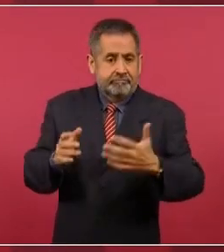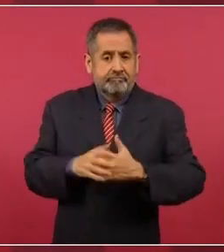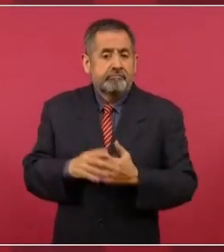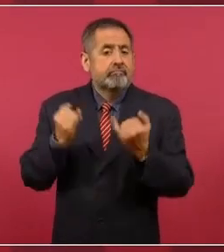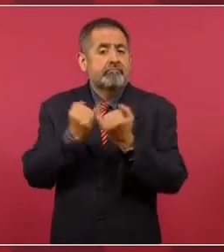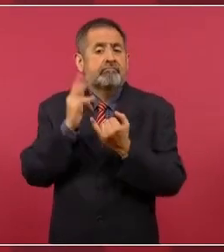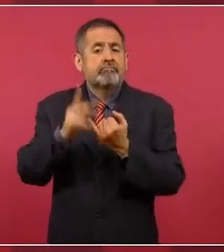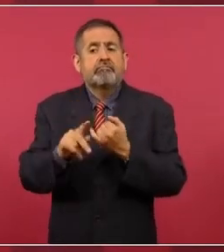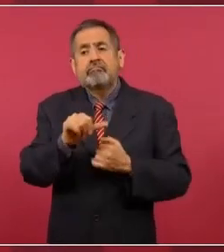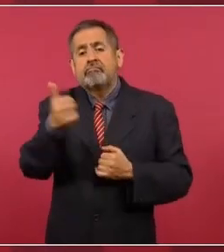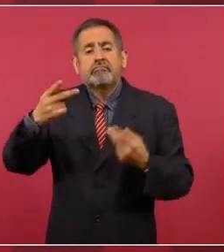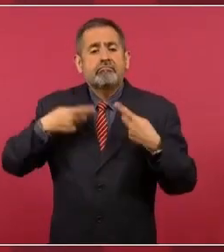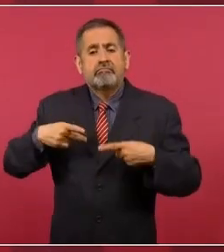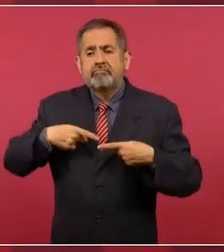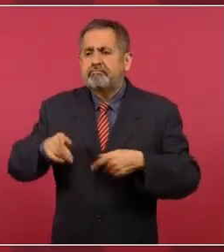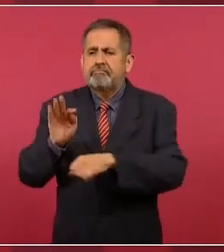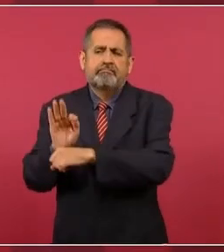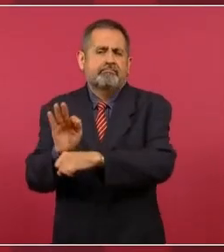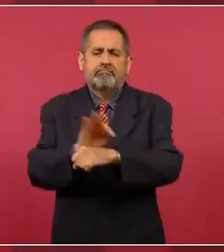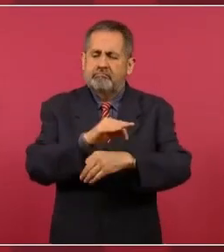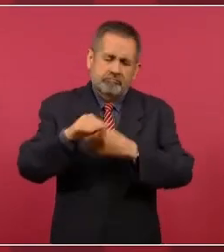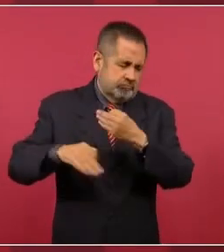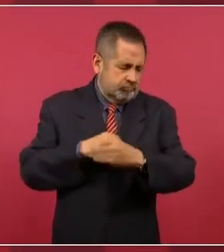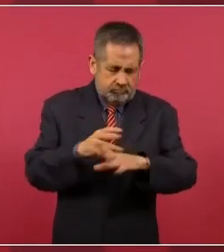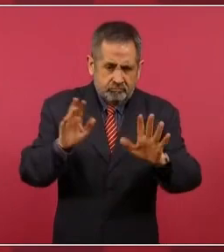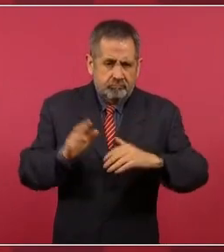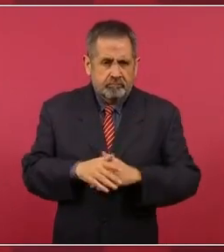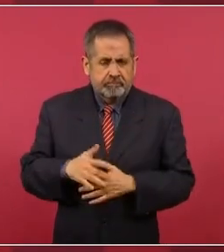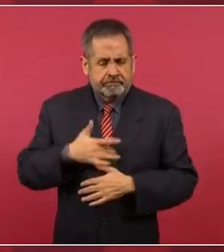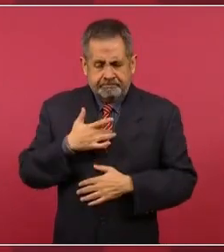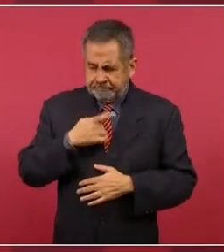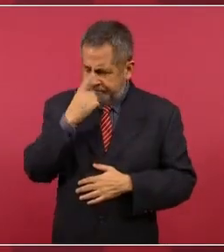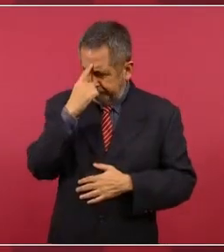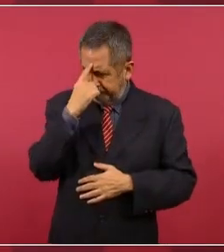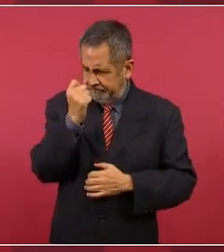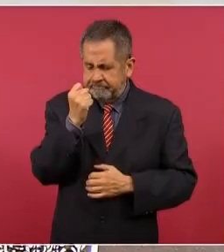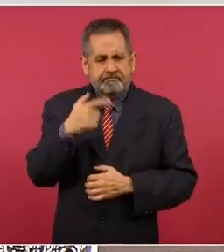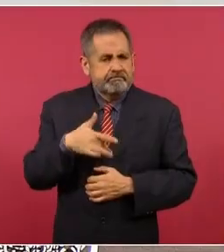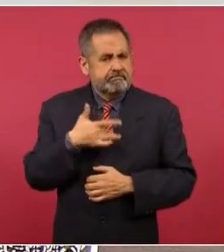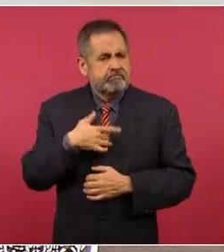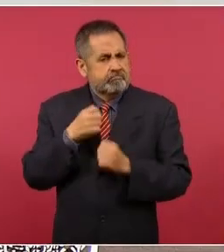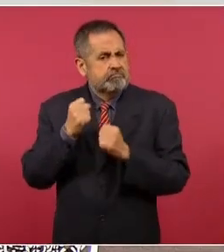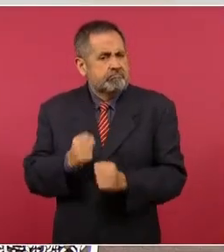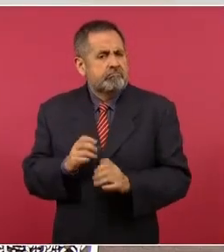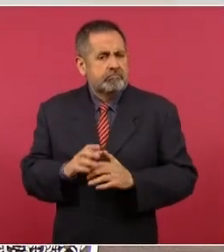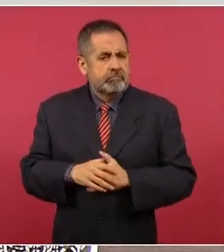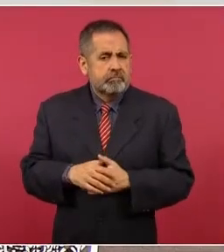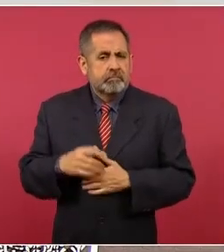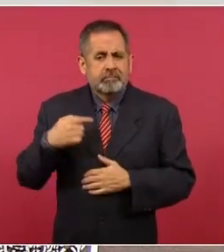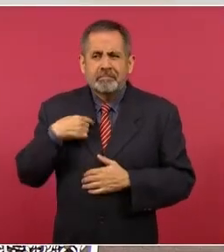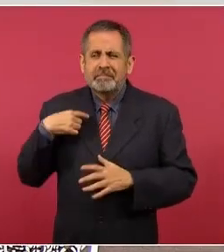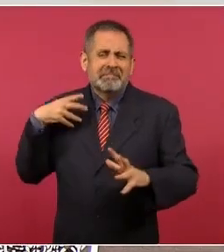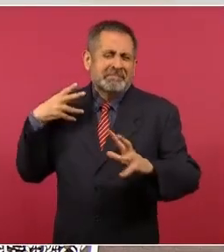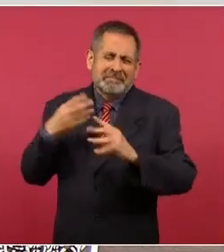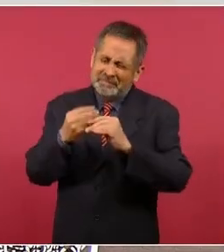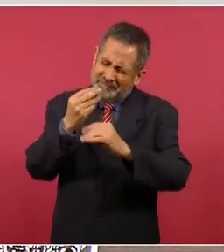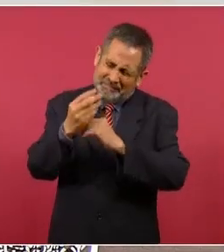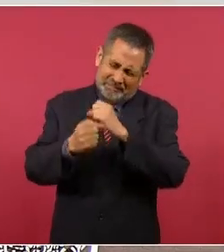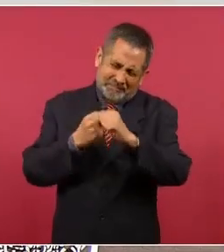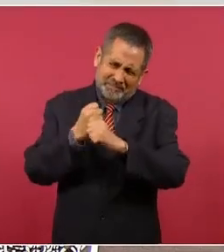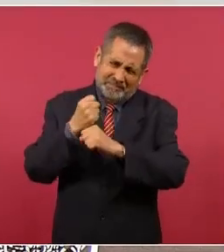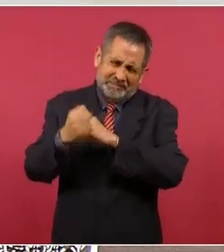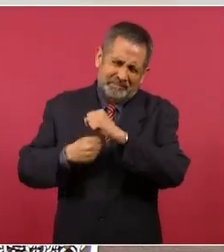defendemos a todos los ciudadanos y lo hacemos por convicción, porque llevamos años